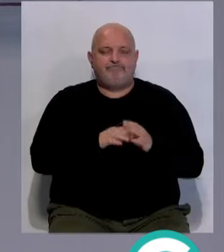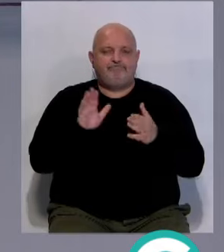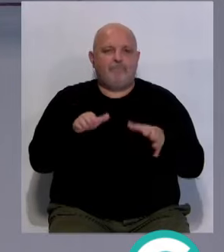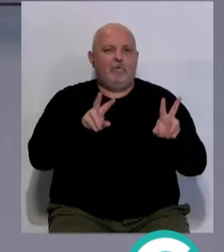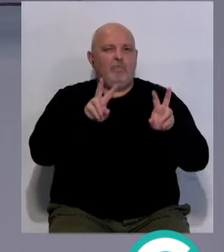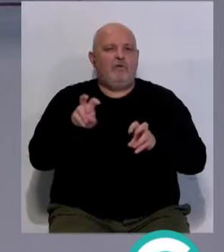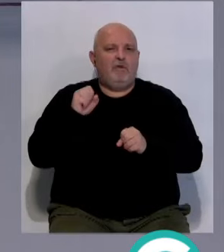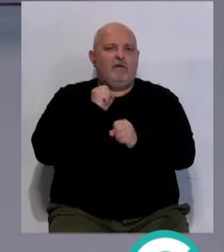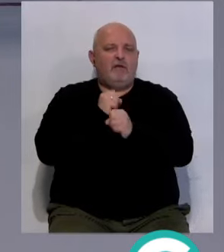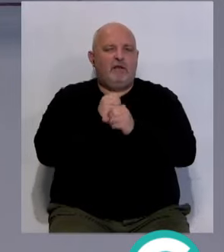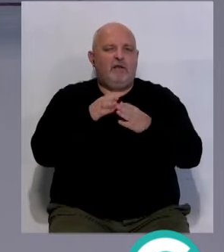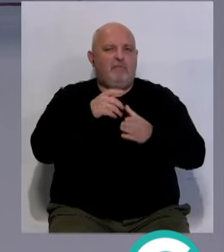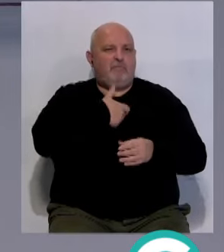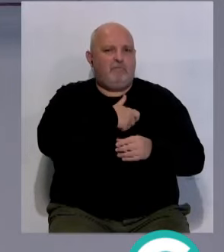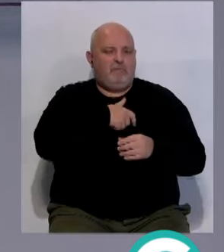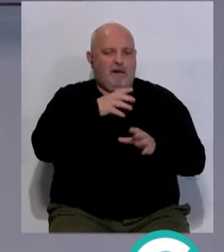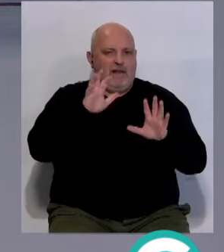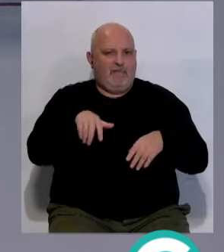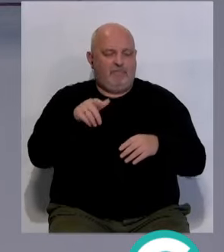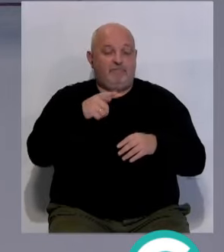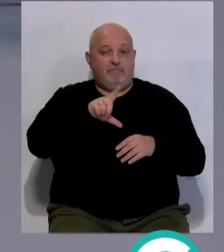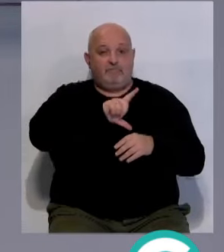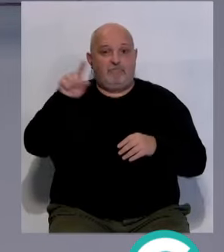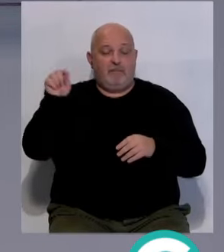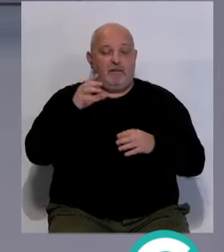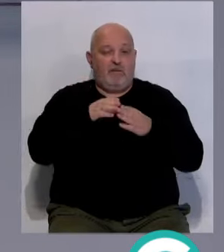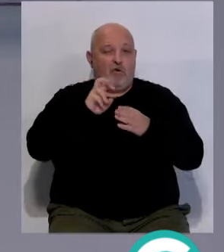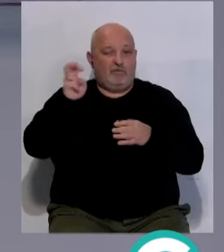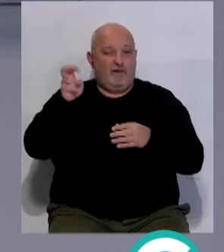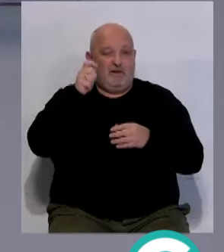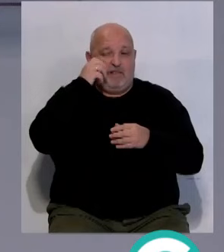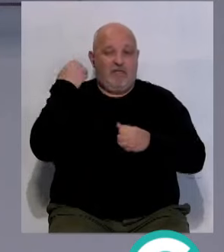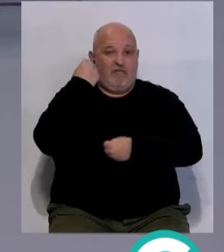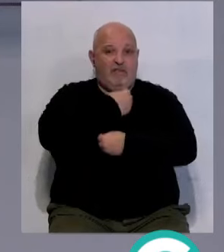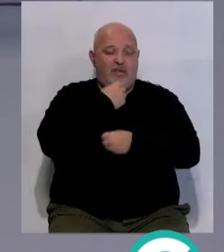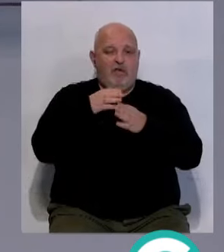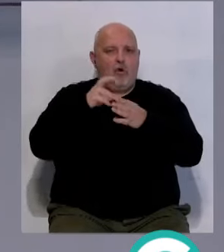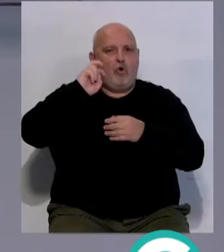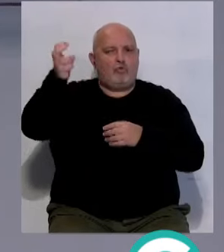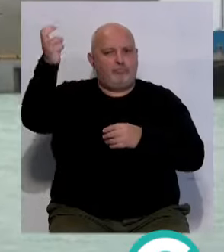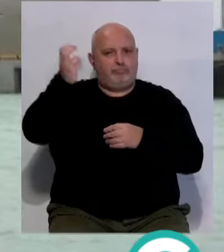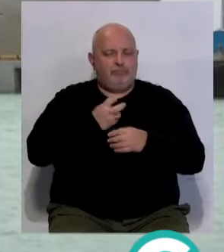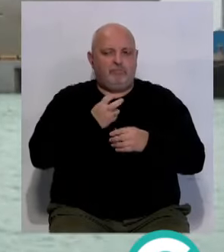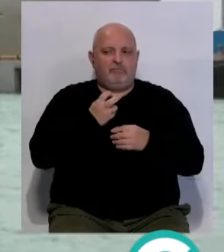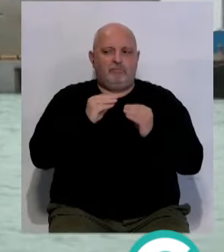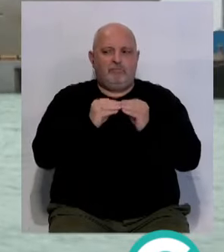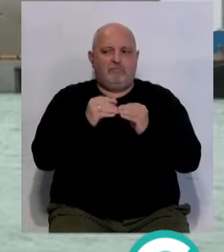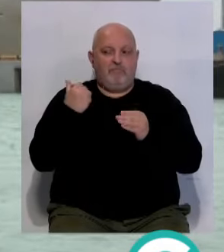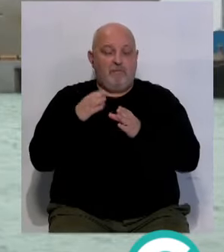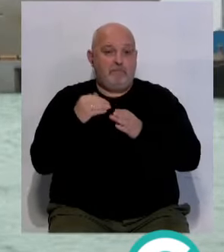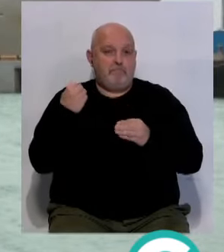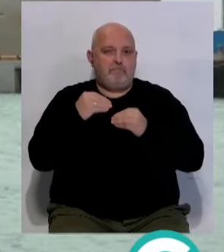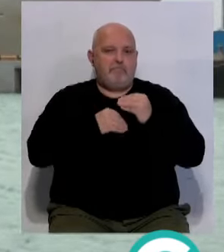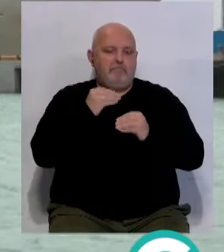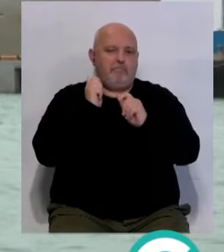Nuevos trabajos en Navantia, Cádiz. Tras la salida del Icon of the Seas en diciembre, el Carnival Vista llega a los astilleros de